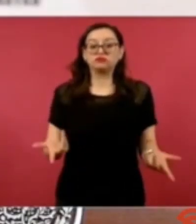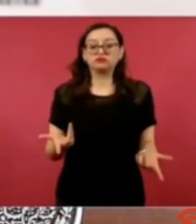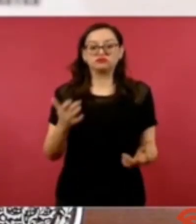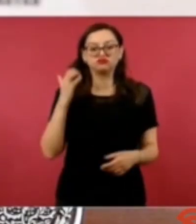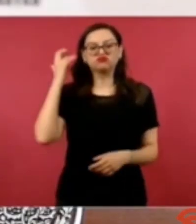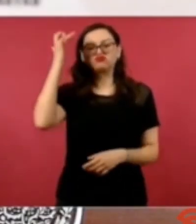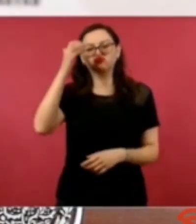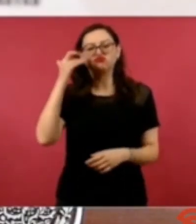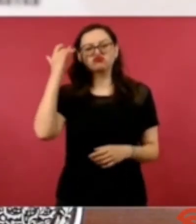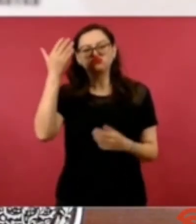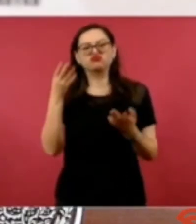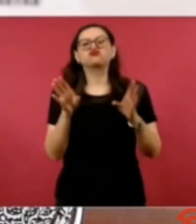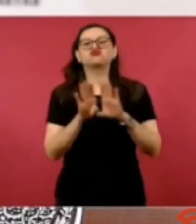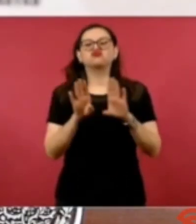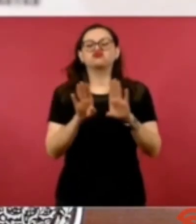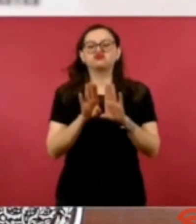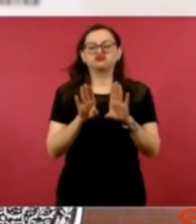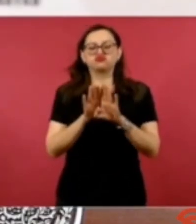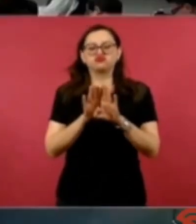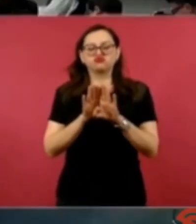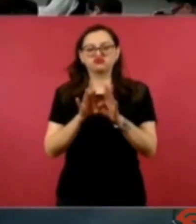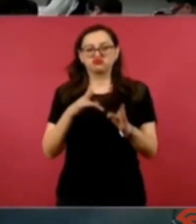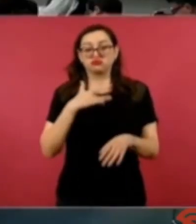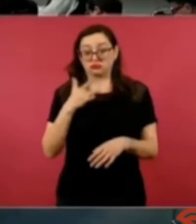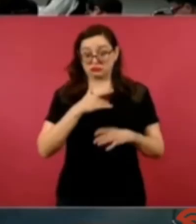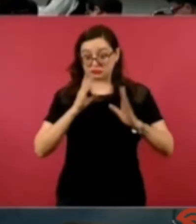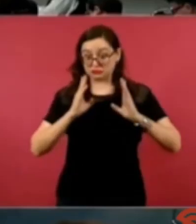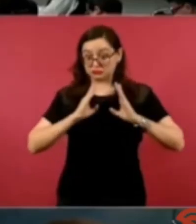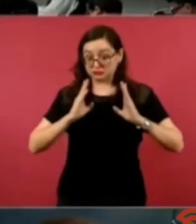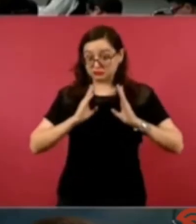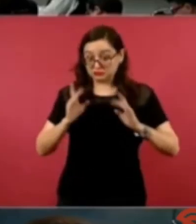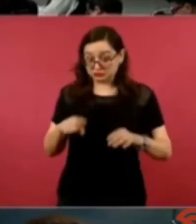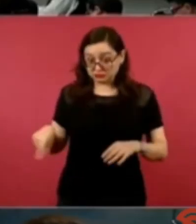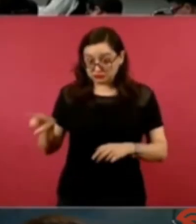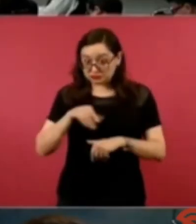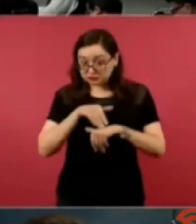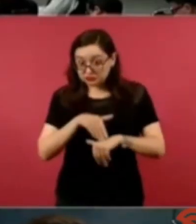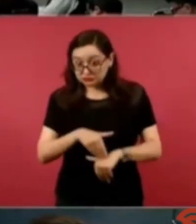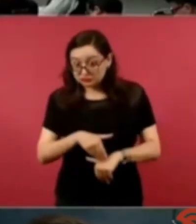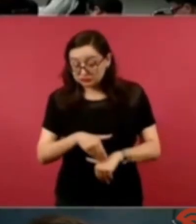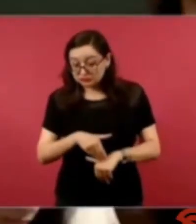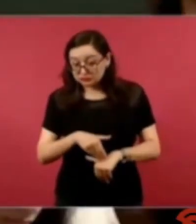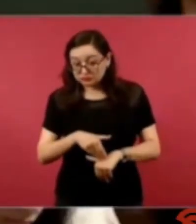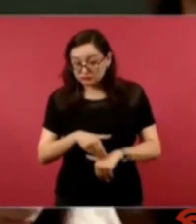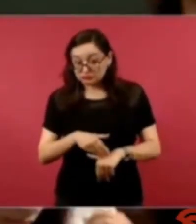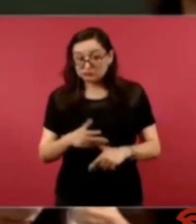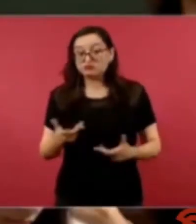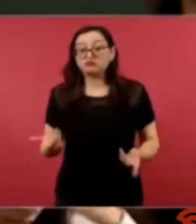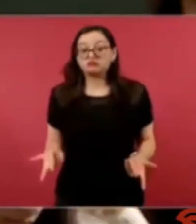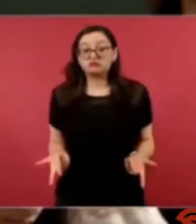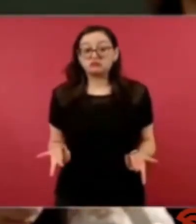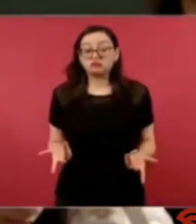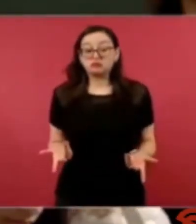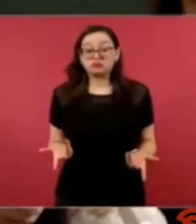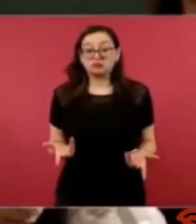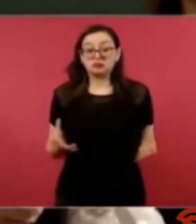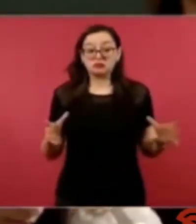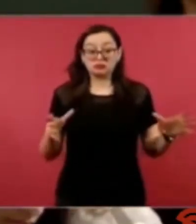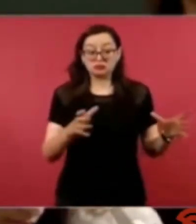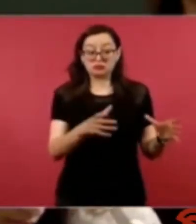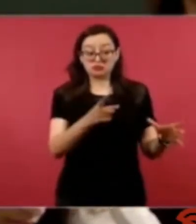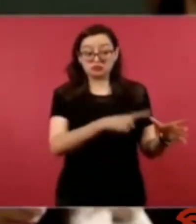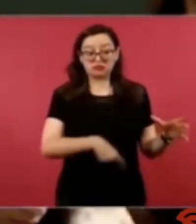hace hacia el interior de las fuerzas armadas del ejército y sobre esta campaña misógica que casi